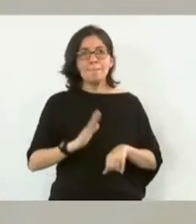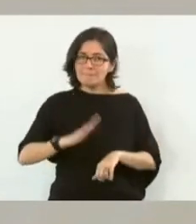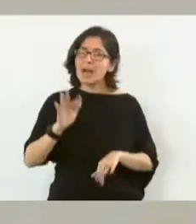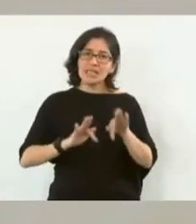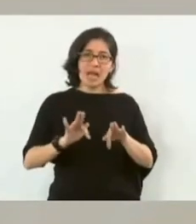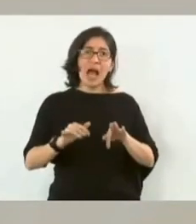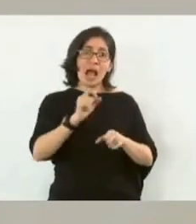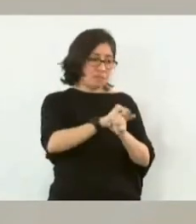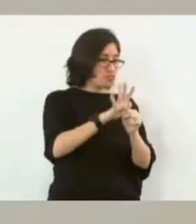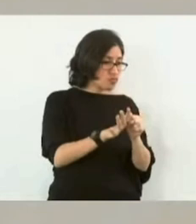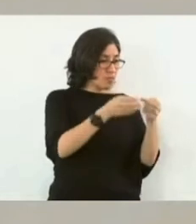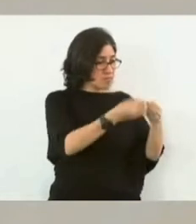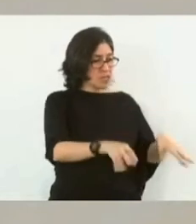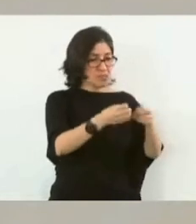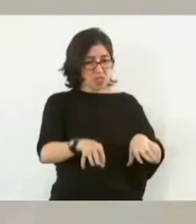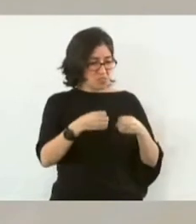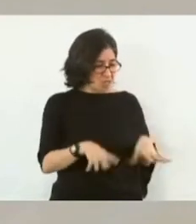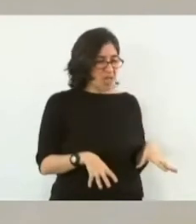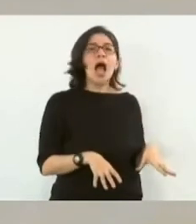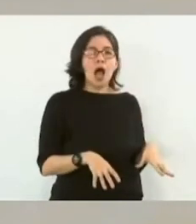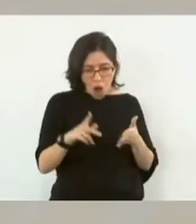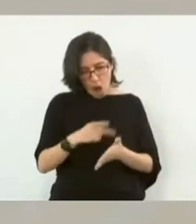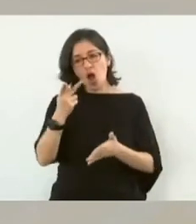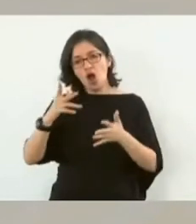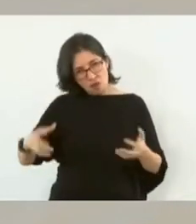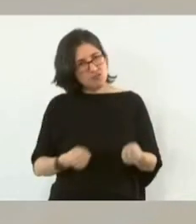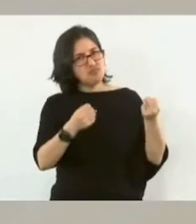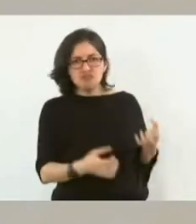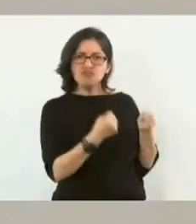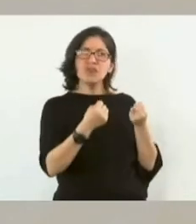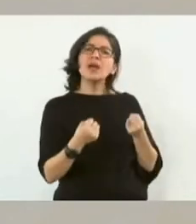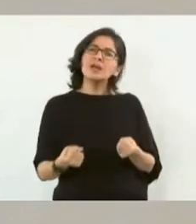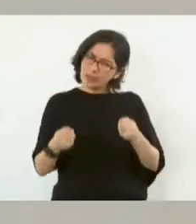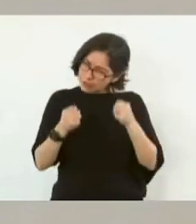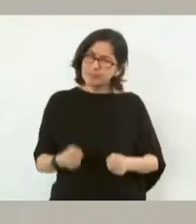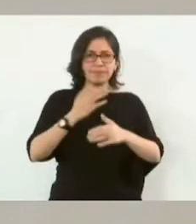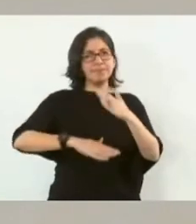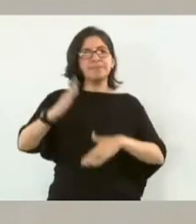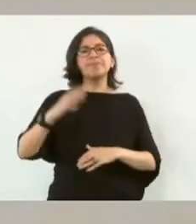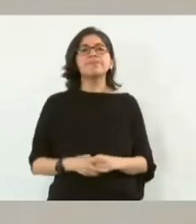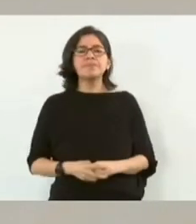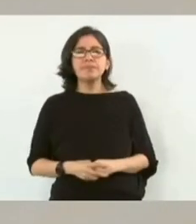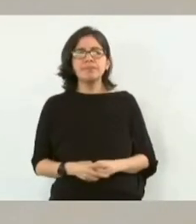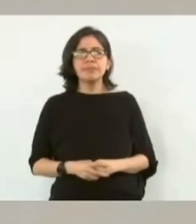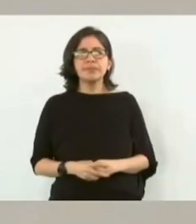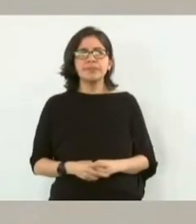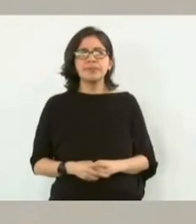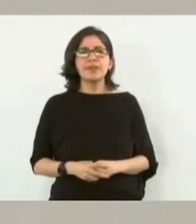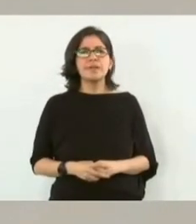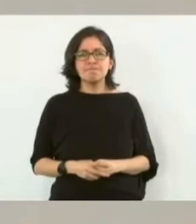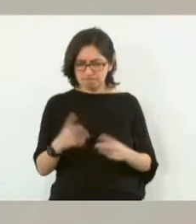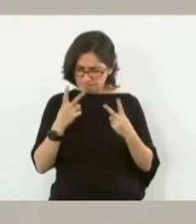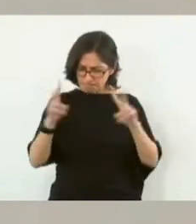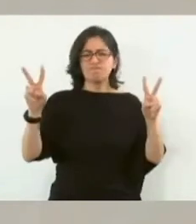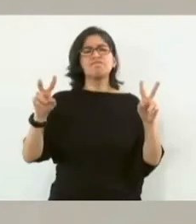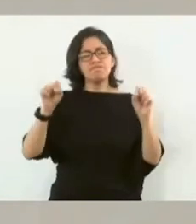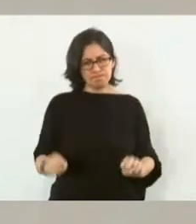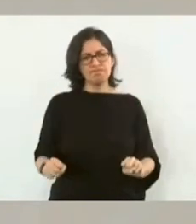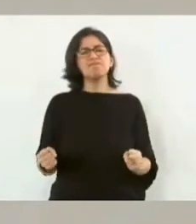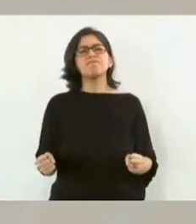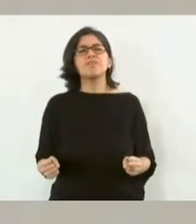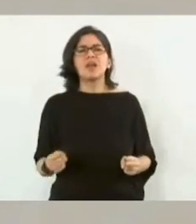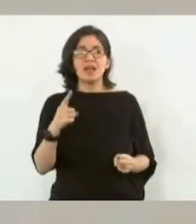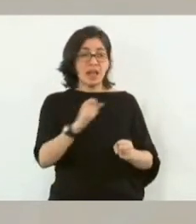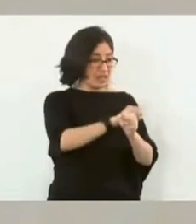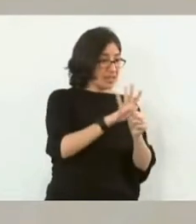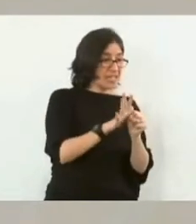que se perdieron con la pandemia. De modo que vamos a salir, vamos a salir airosos enfrentando estas dos crisis, la